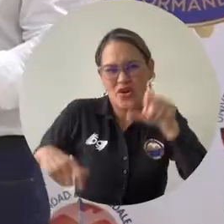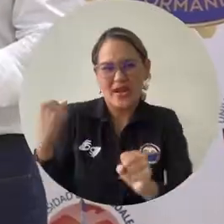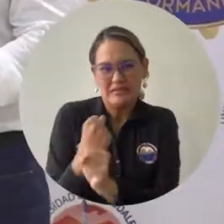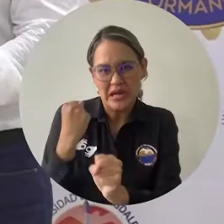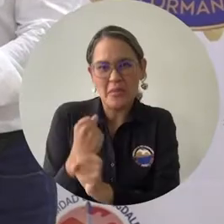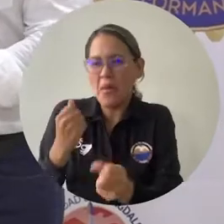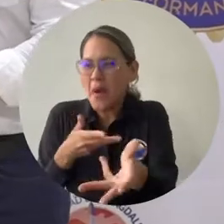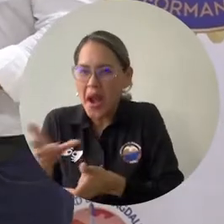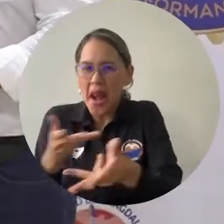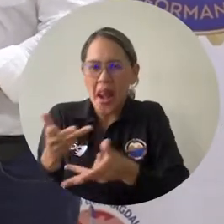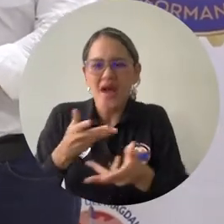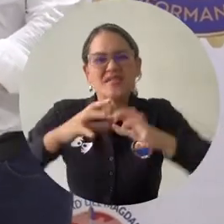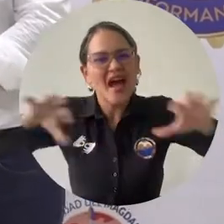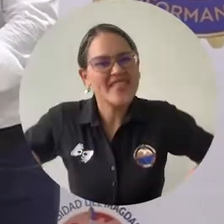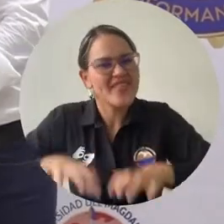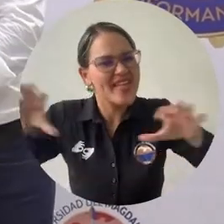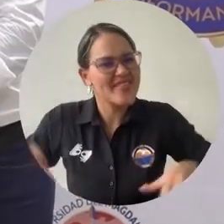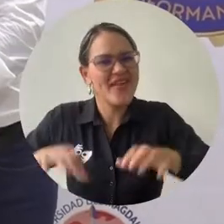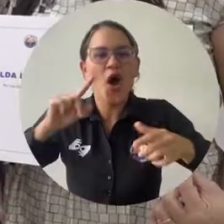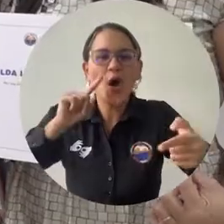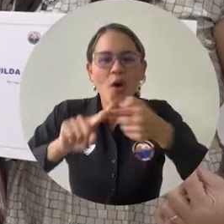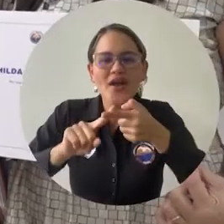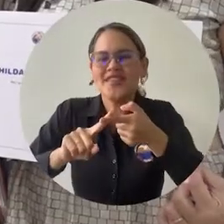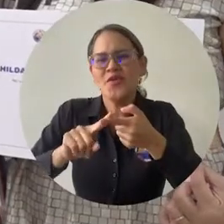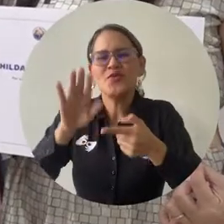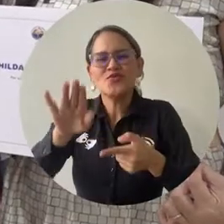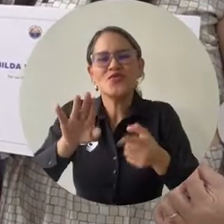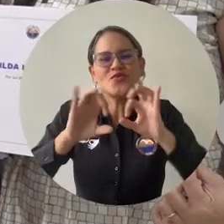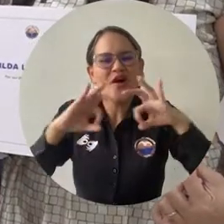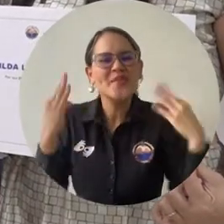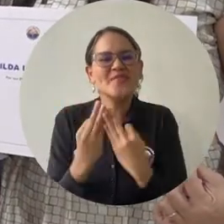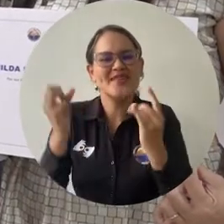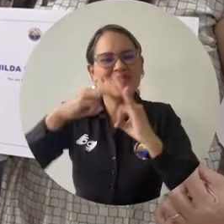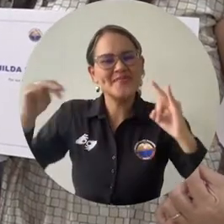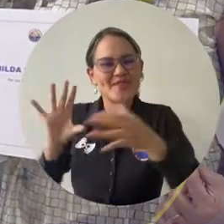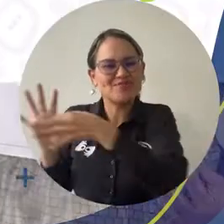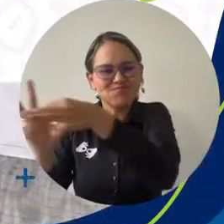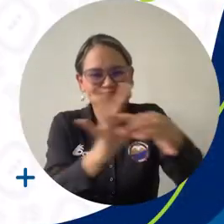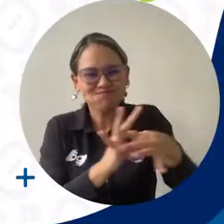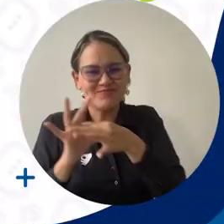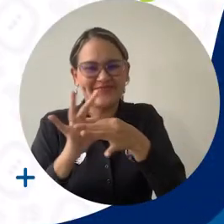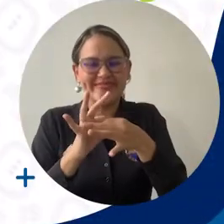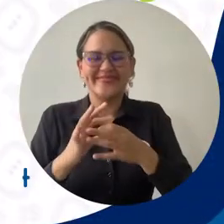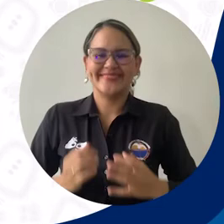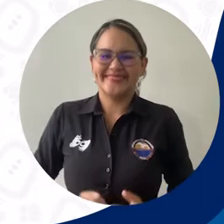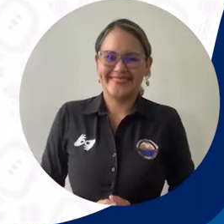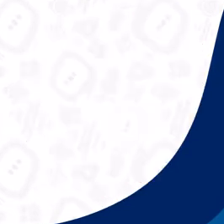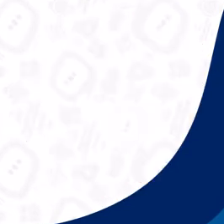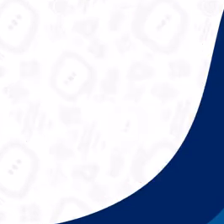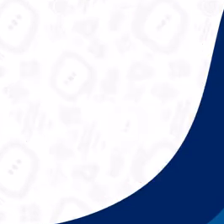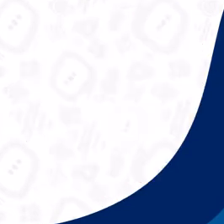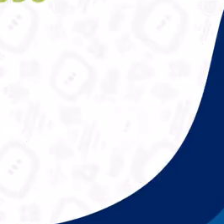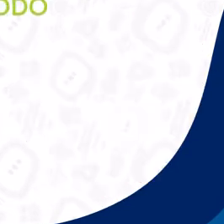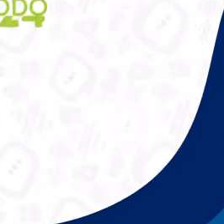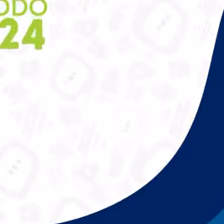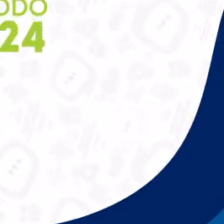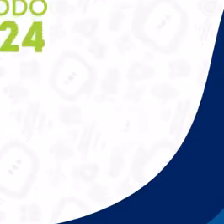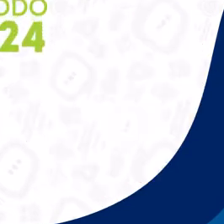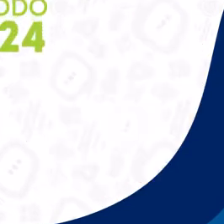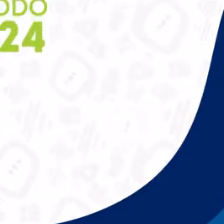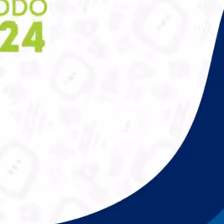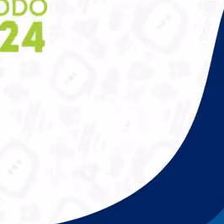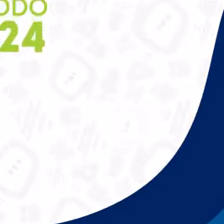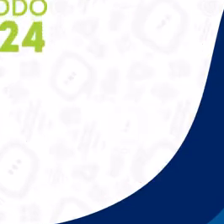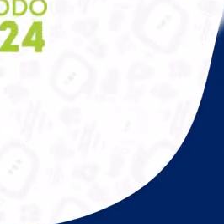Talento Humano, la actividad buscó reforzar los lazos que año tras año se van tejiendo en la familia Unimagdalena. Universidad del Magdalena,